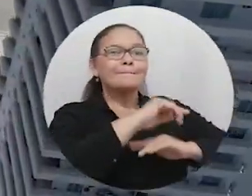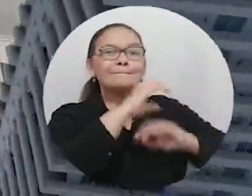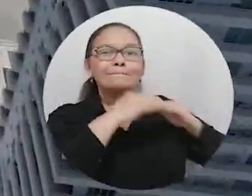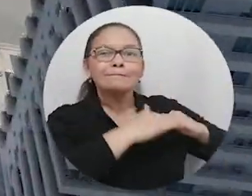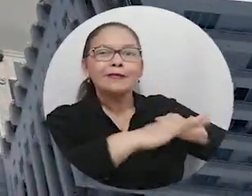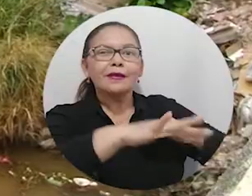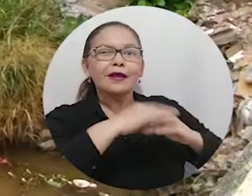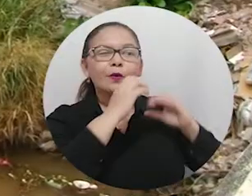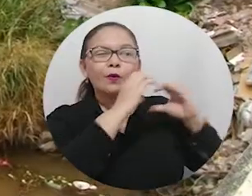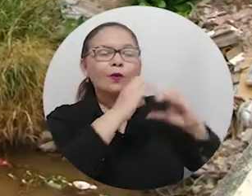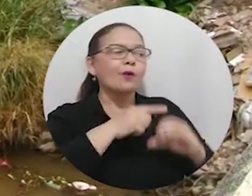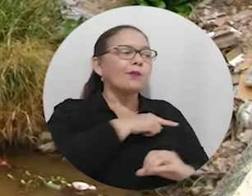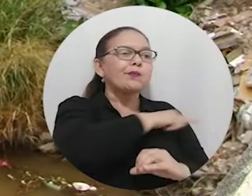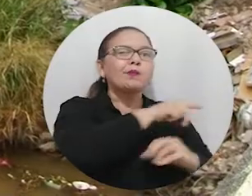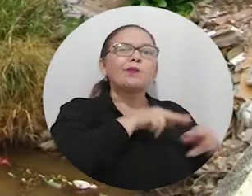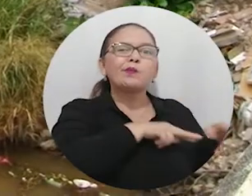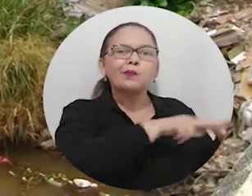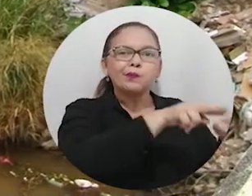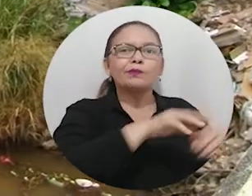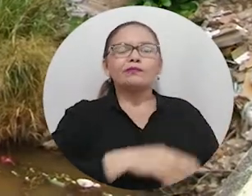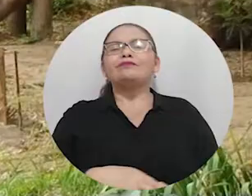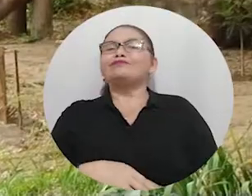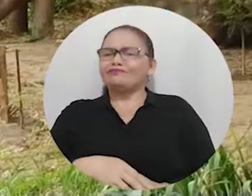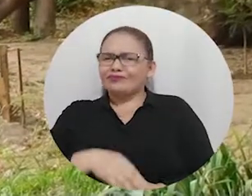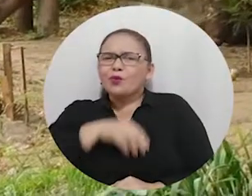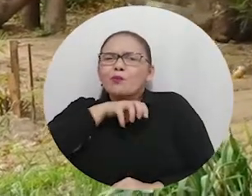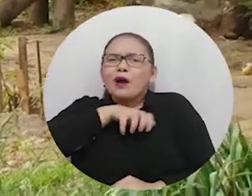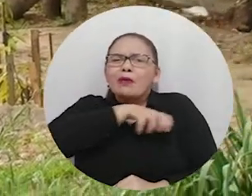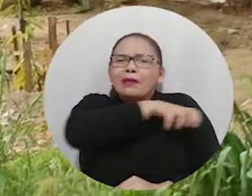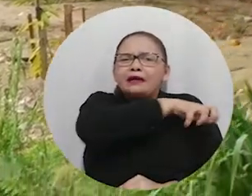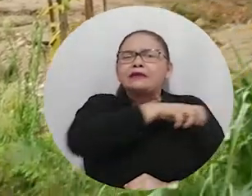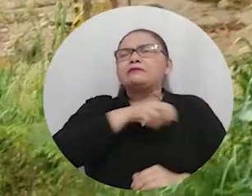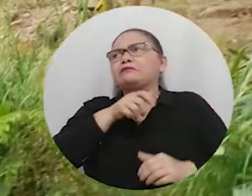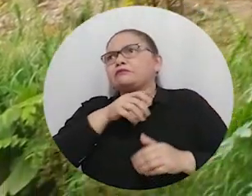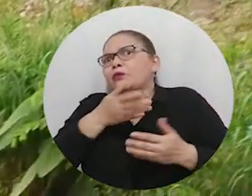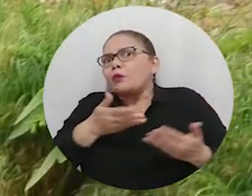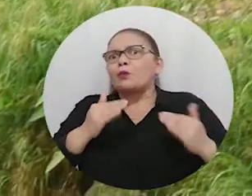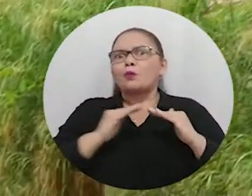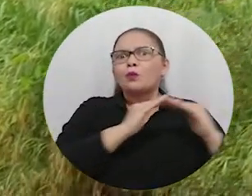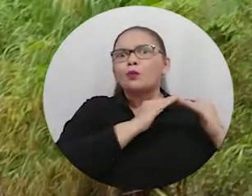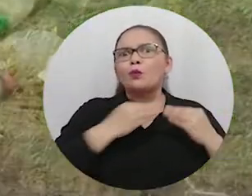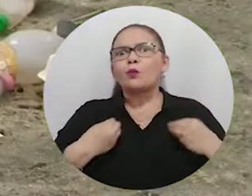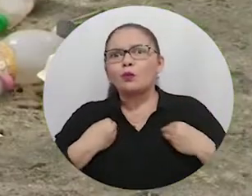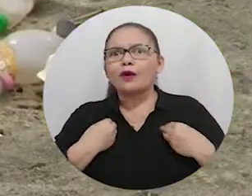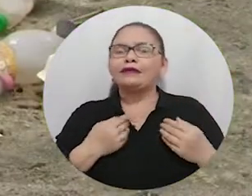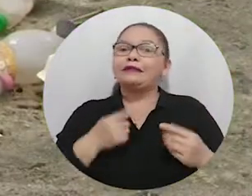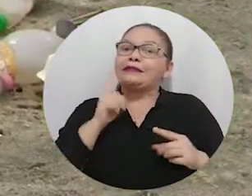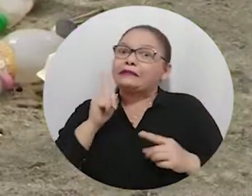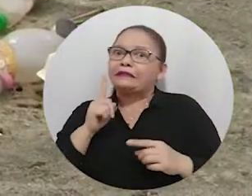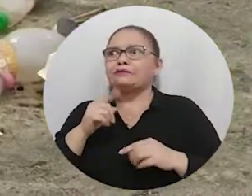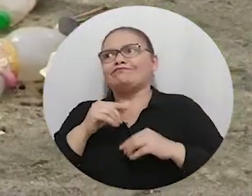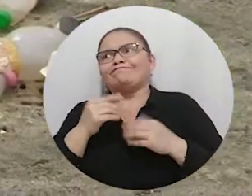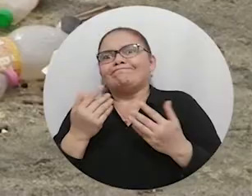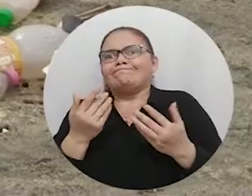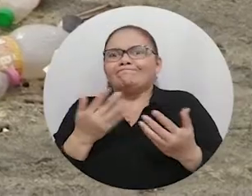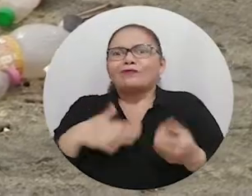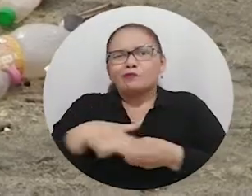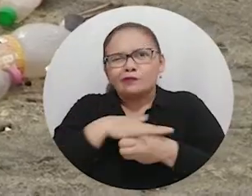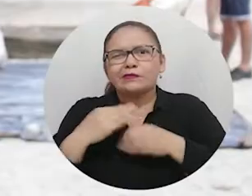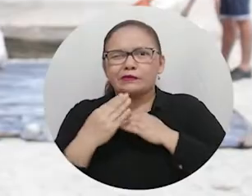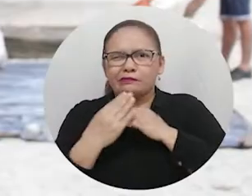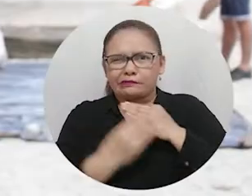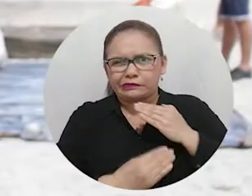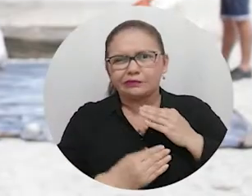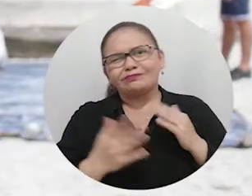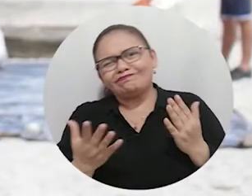Manzanares. Que en todo su trayecto pues tiene asentamientos de personas, principalmente aquellas que no cuentan con los recursos suficientes. Y pues